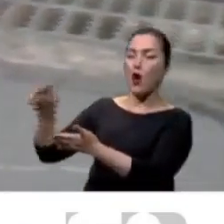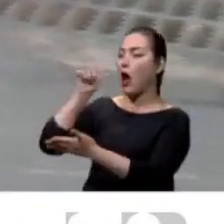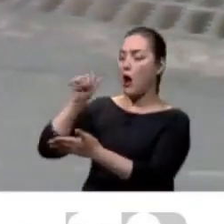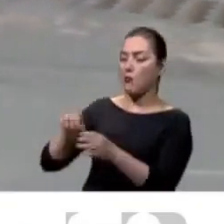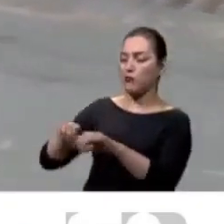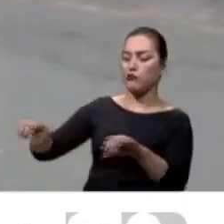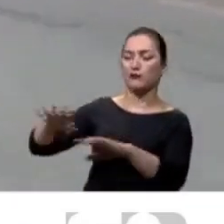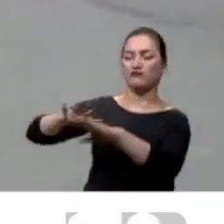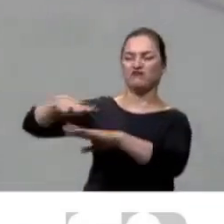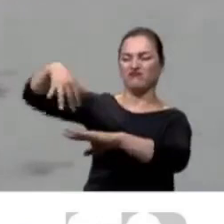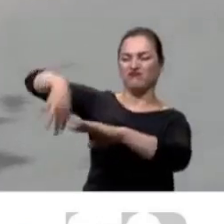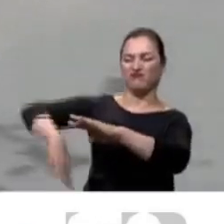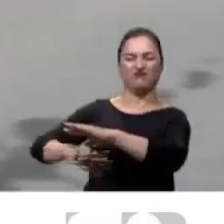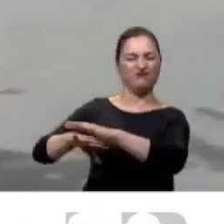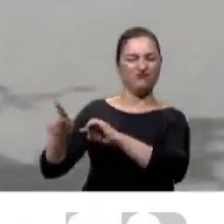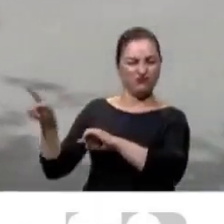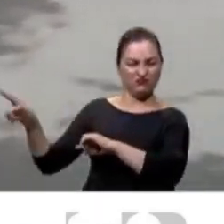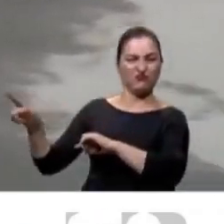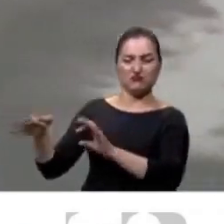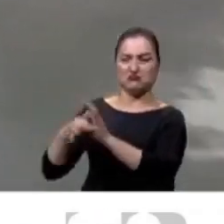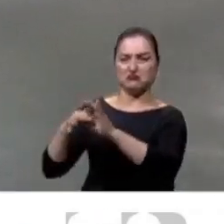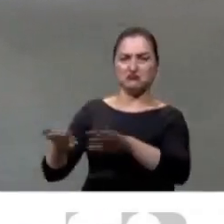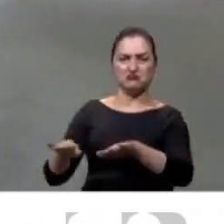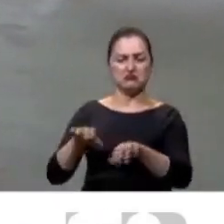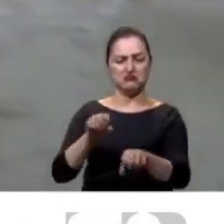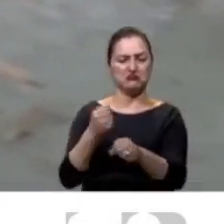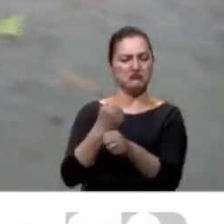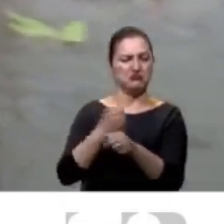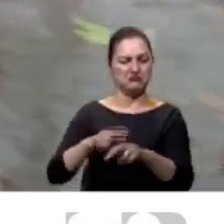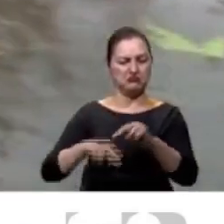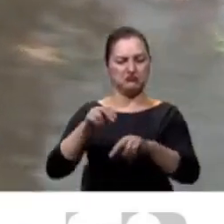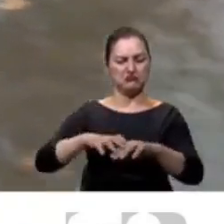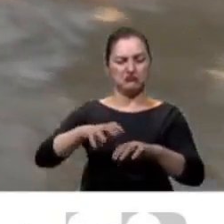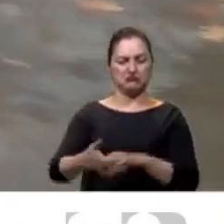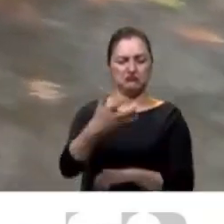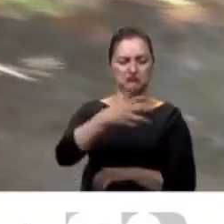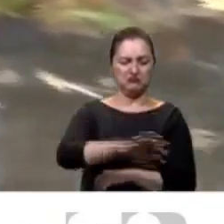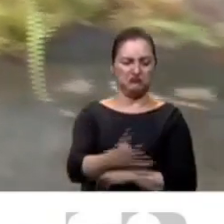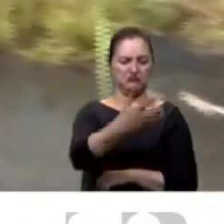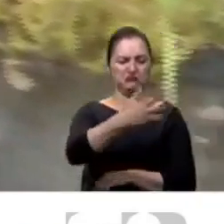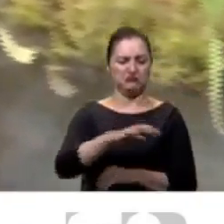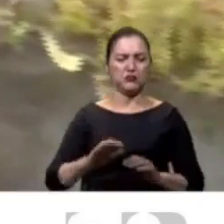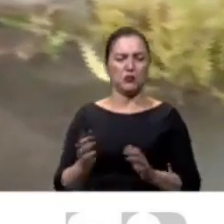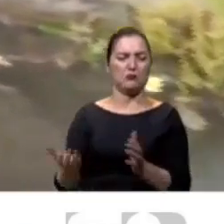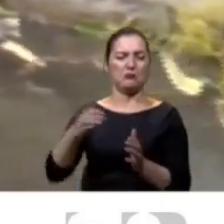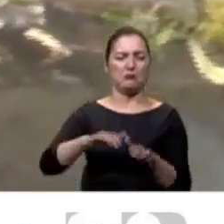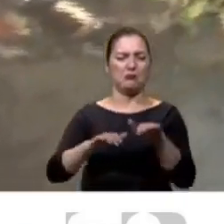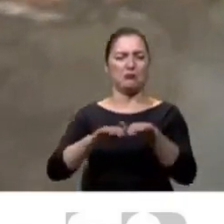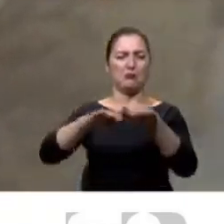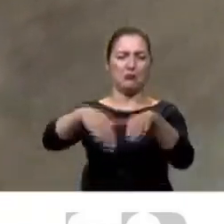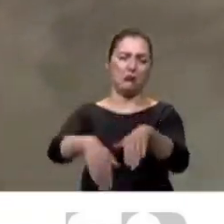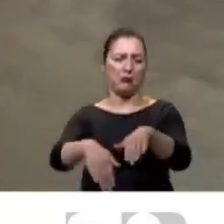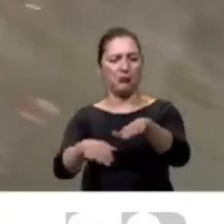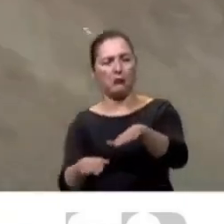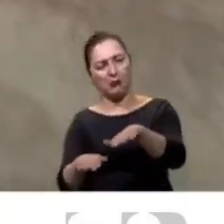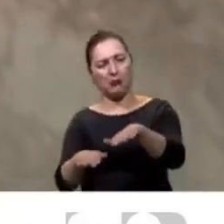pero la calle está completamente desnivelada justamente por esta abertura. Y esta es la segunda vez que pasa,